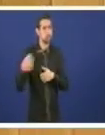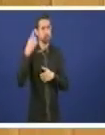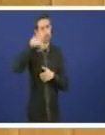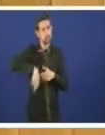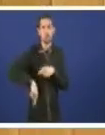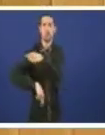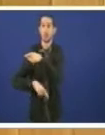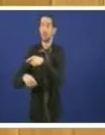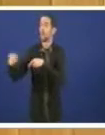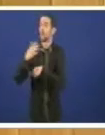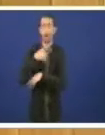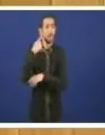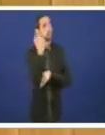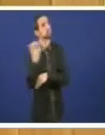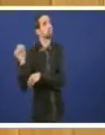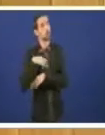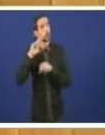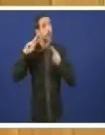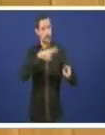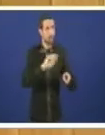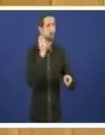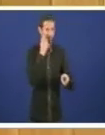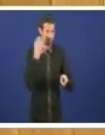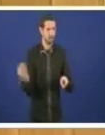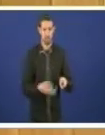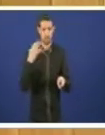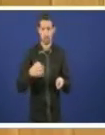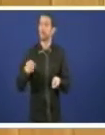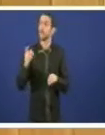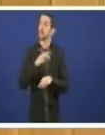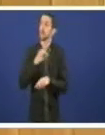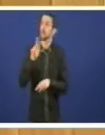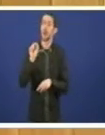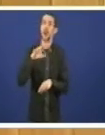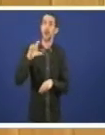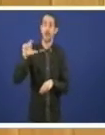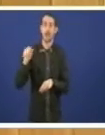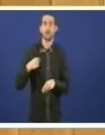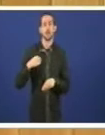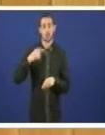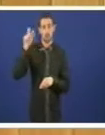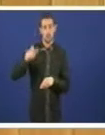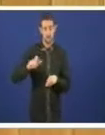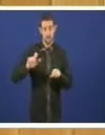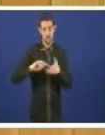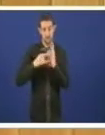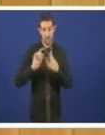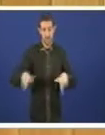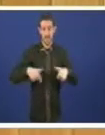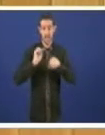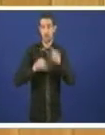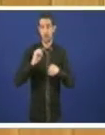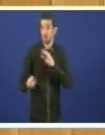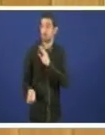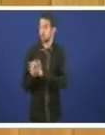queren mirar para él e mire señor Varela xa para rematar co seu maravilloso plan de residuos cando vostedes elaboraron o plan de